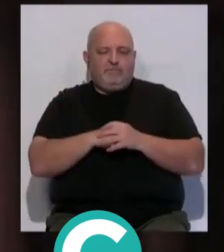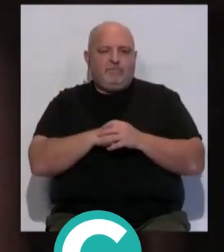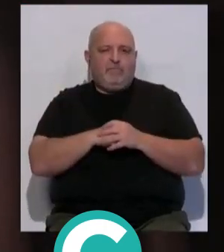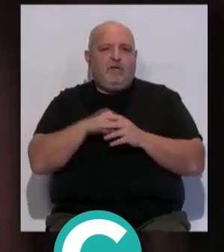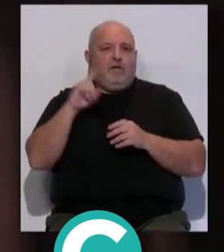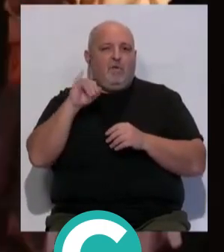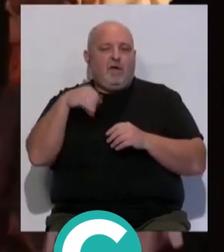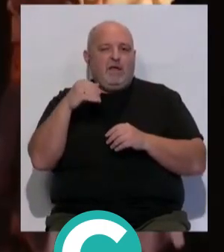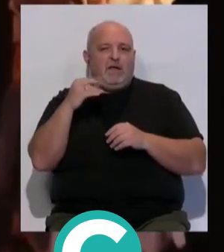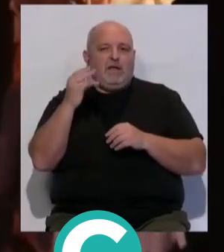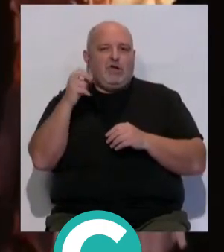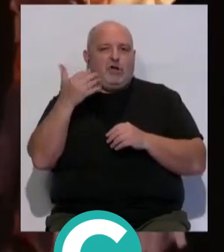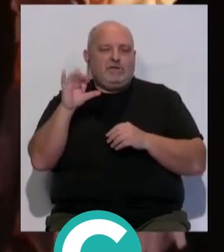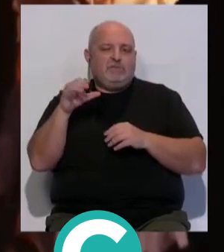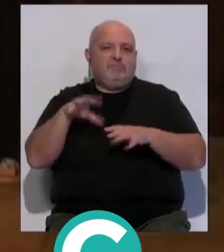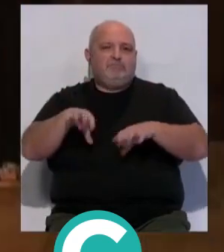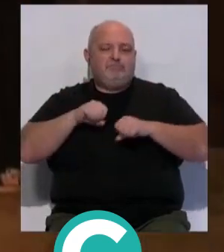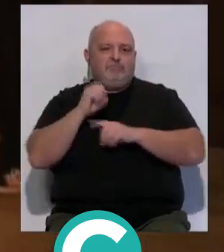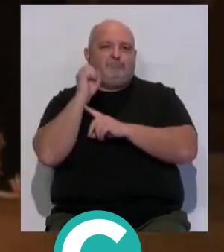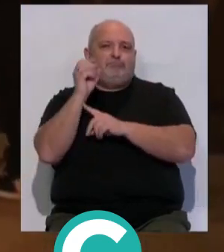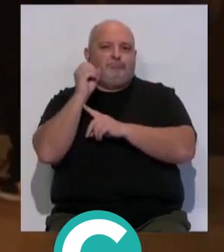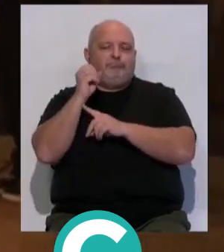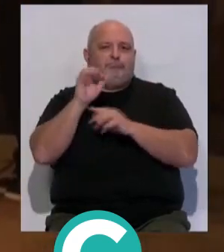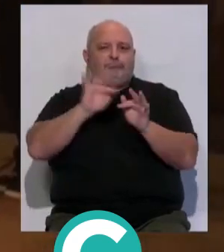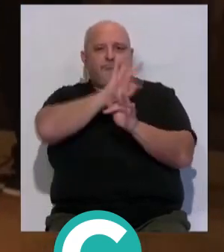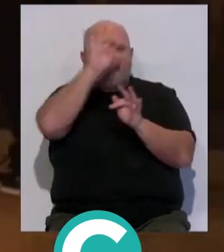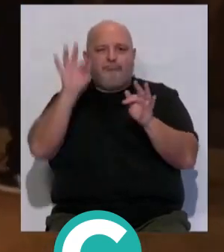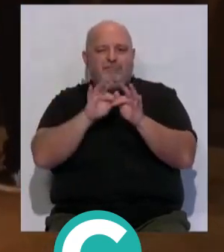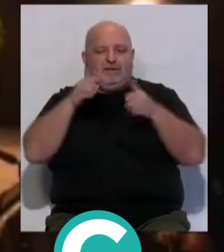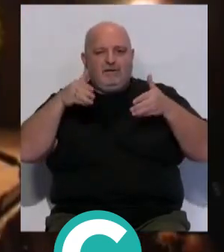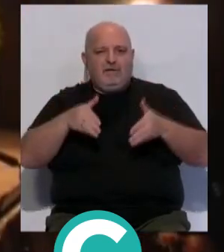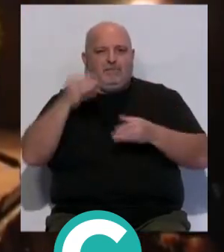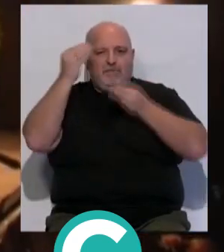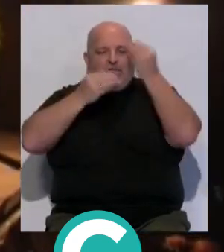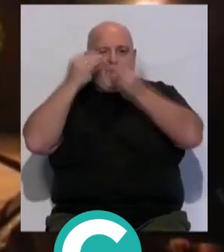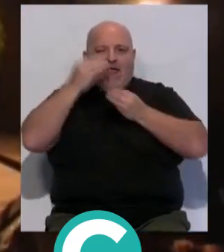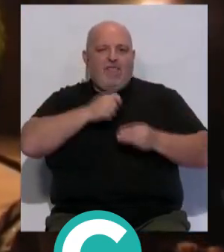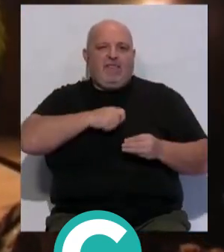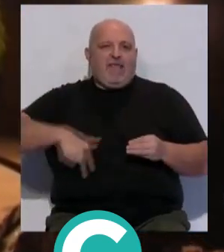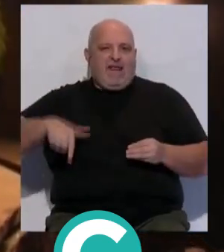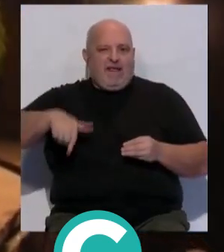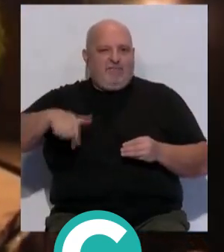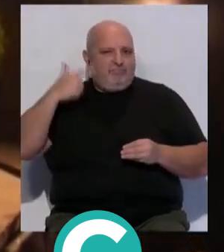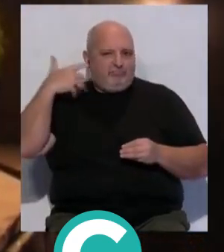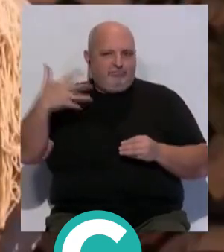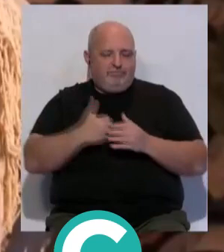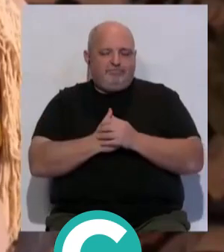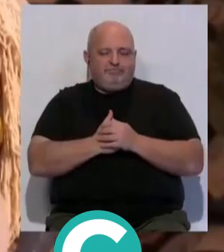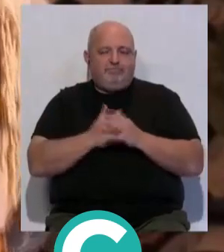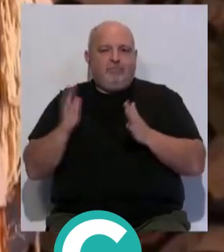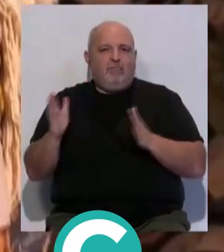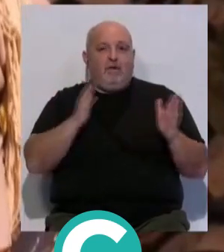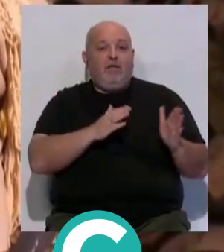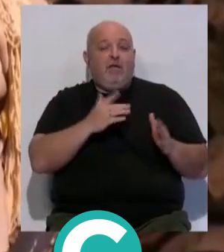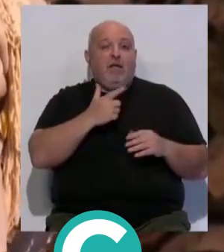coplero Joaquín Quiñones tomó el testigo de India Martínez con un pregón centrado en la pensadora gaditana. Para los que se quedaron